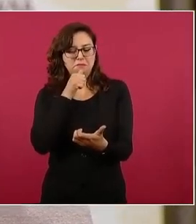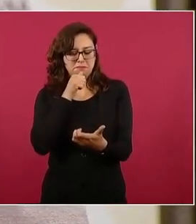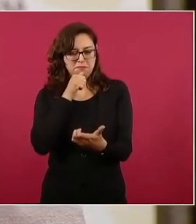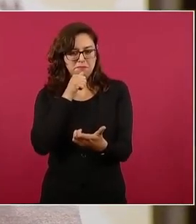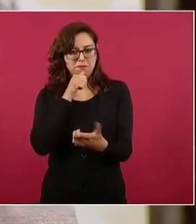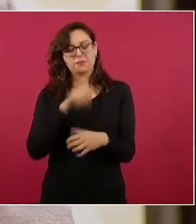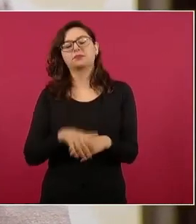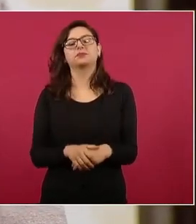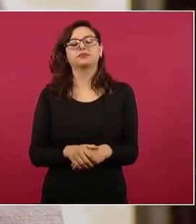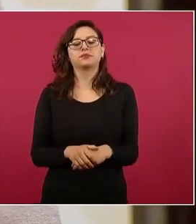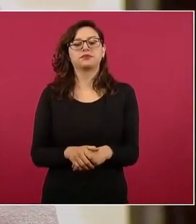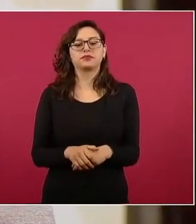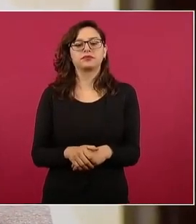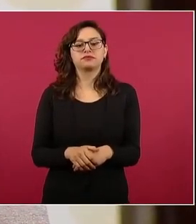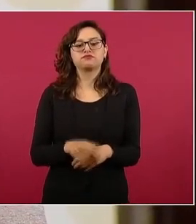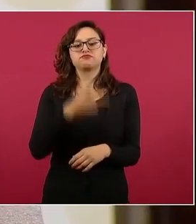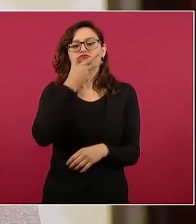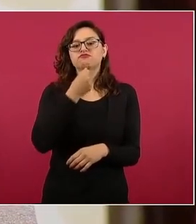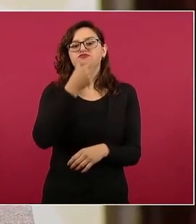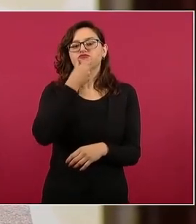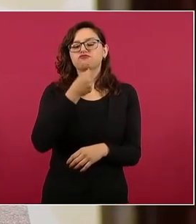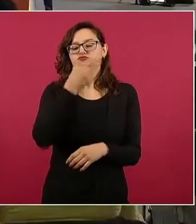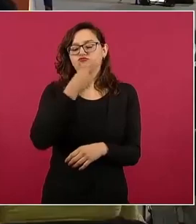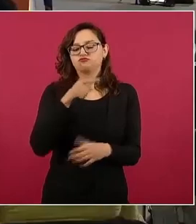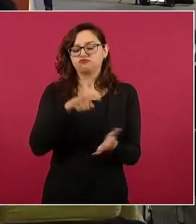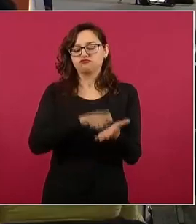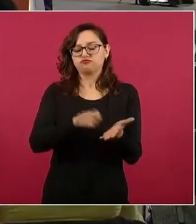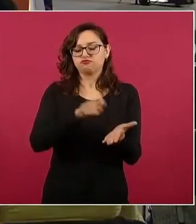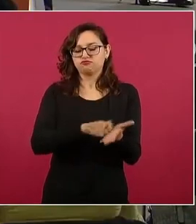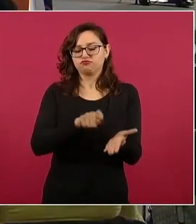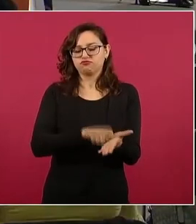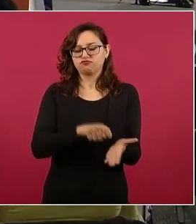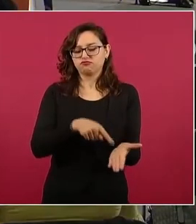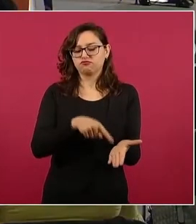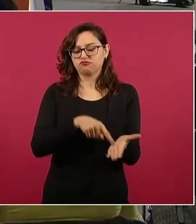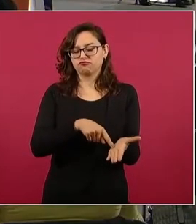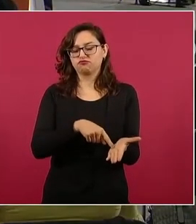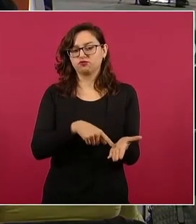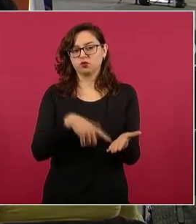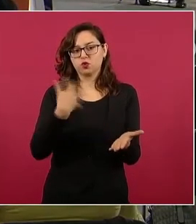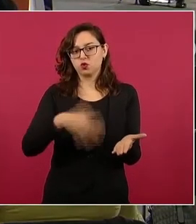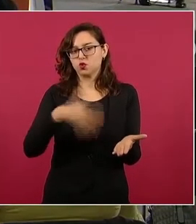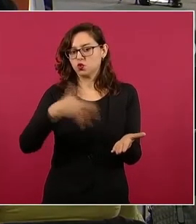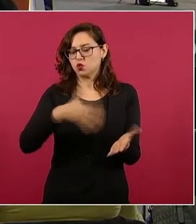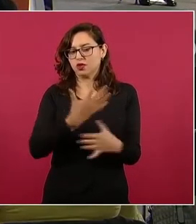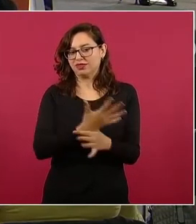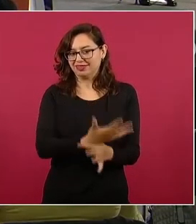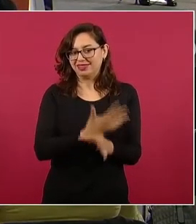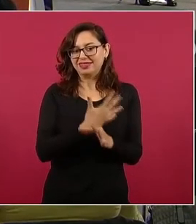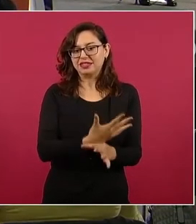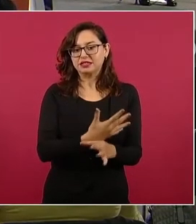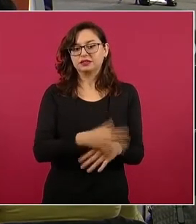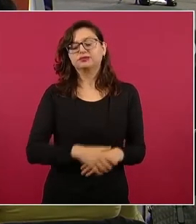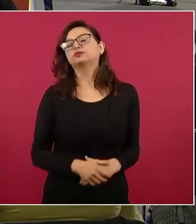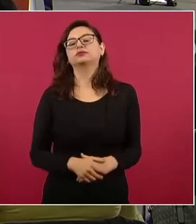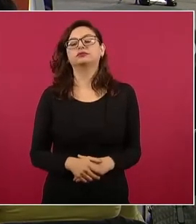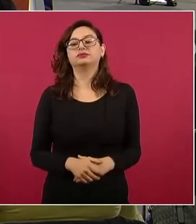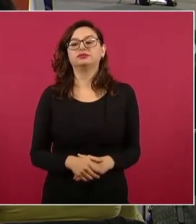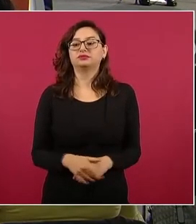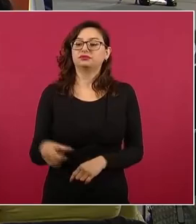decía Vargas Vila un gran escritor los dictadores